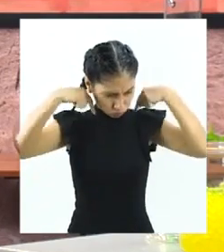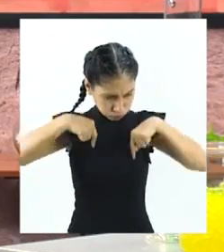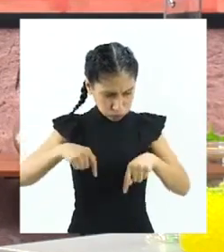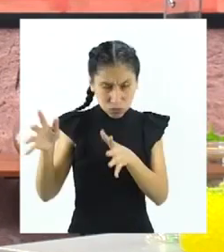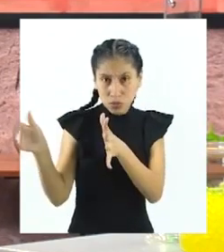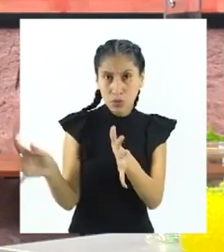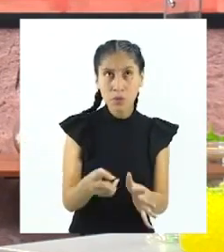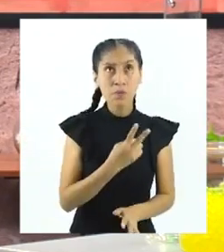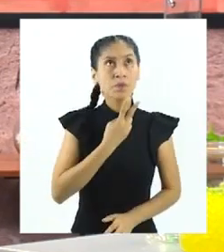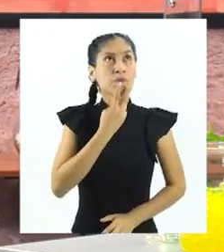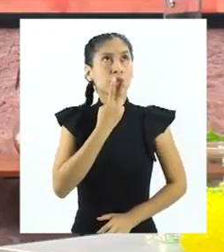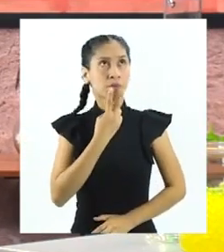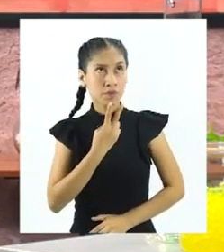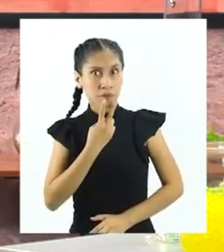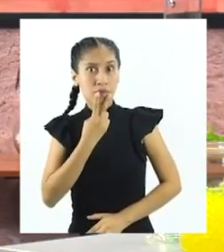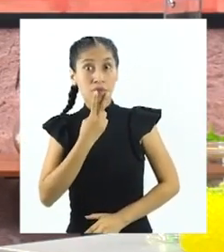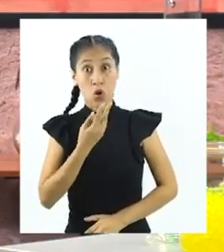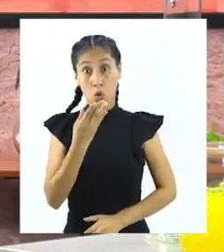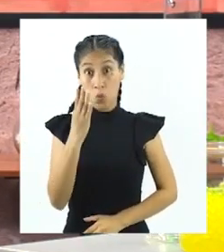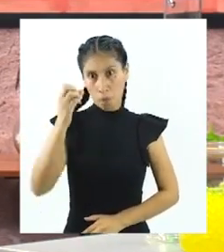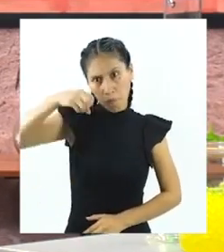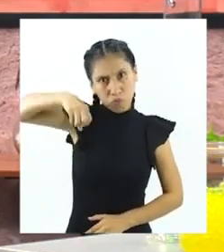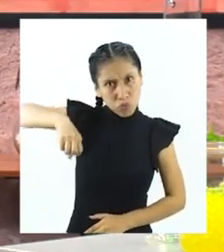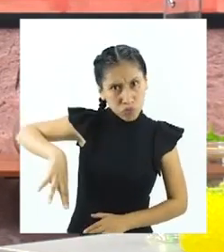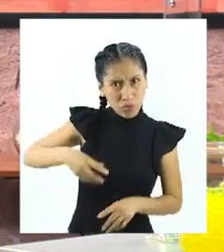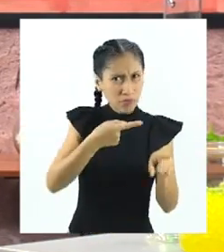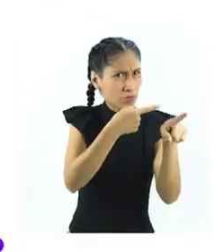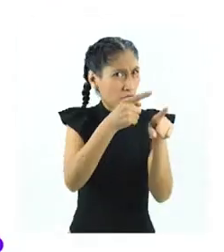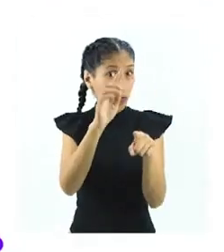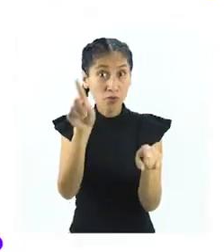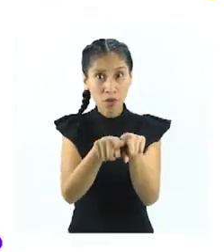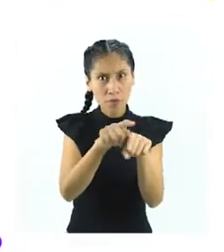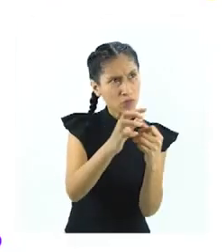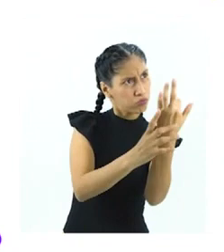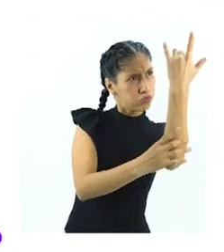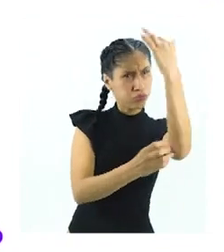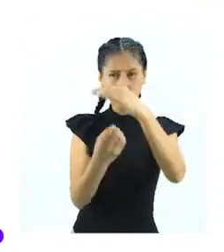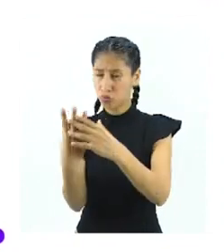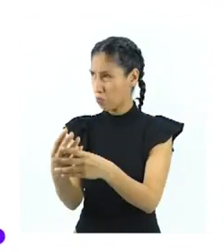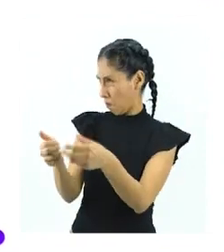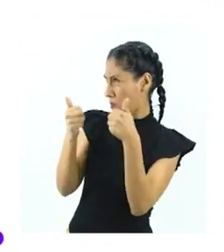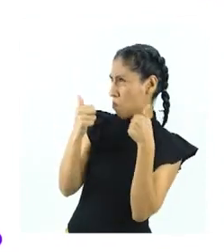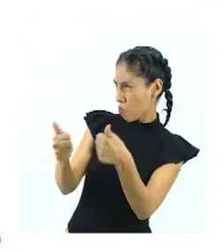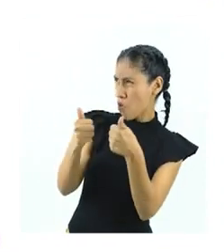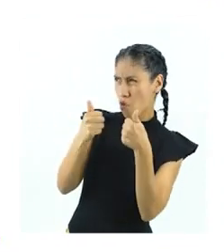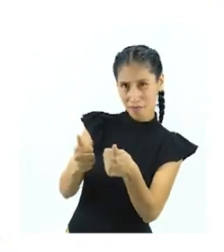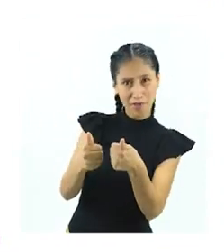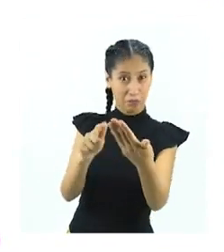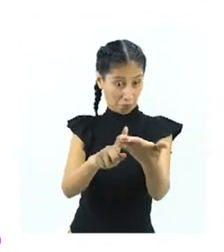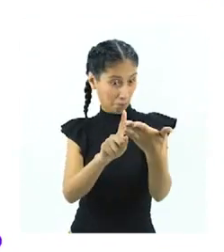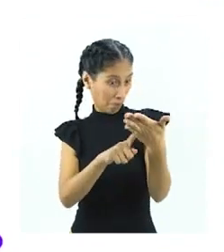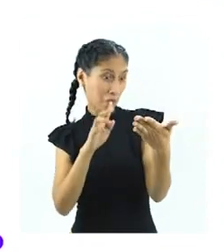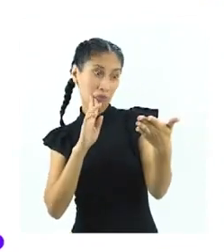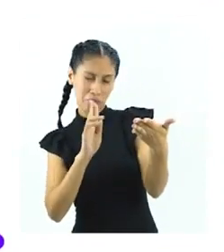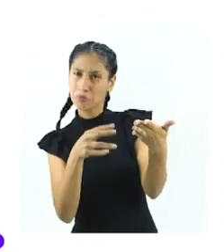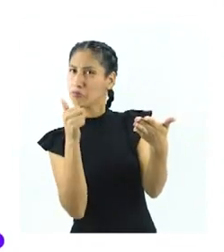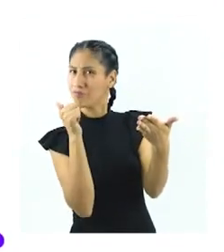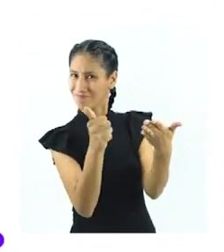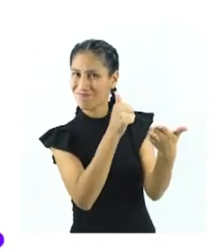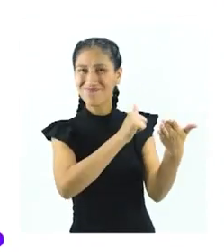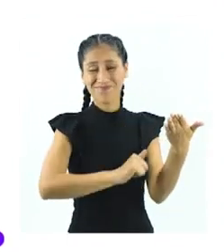excretan o cuando las plantas realizan fotosíntesis. ¡Un éxito, Eric! Lo hiciste bien.